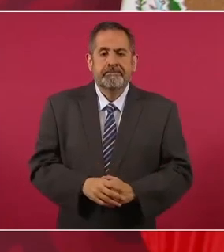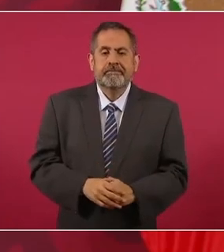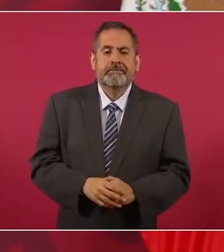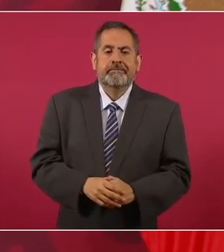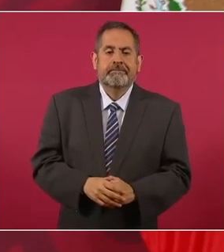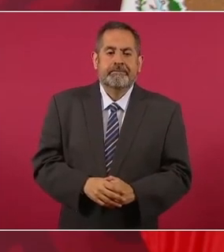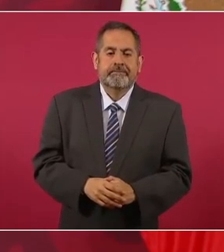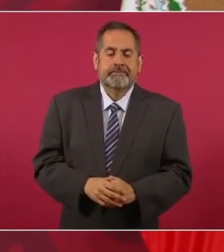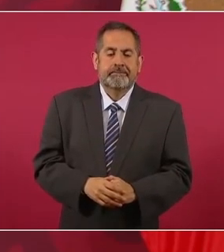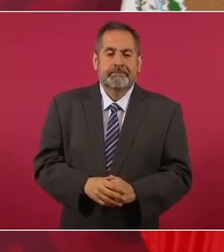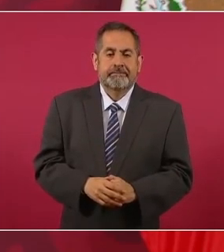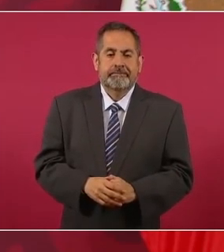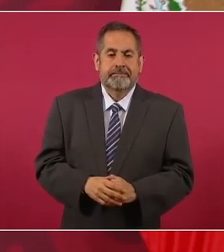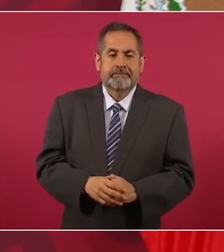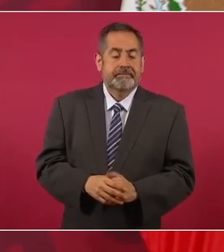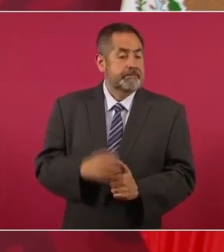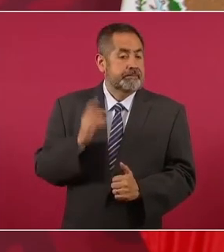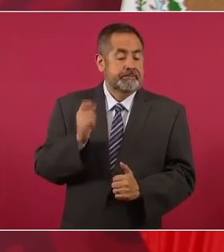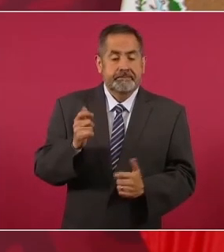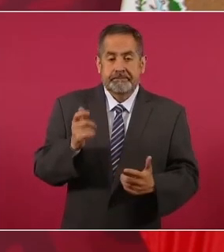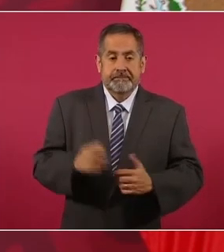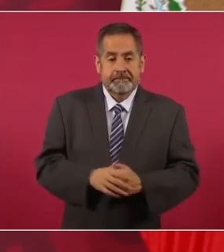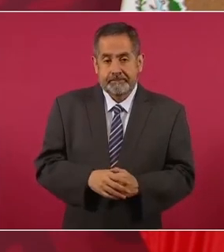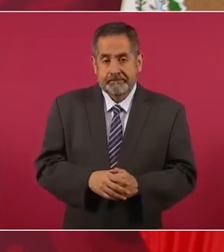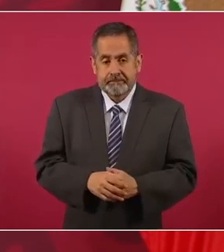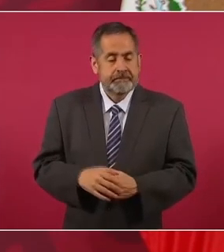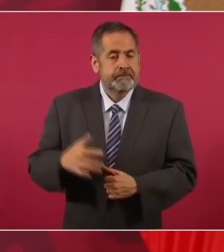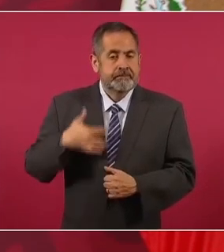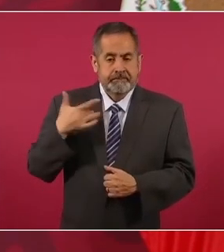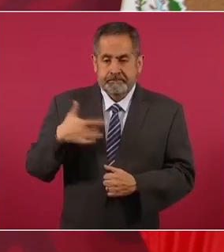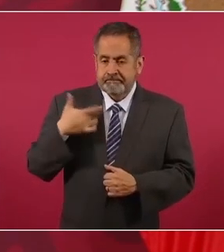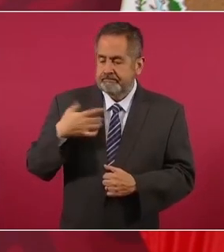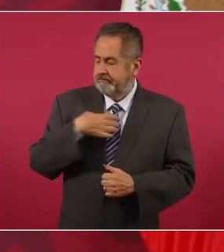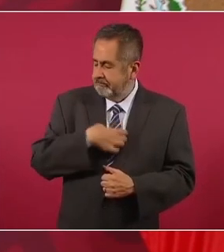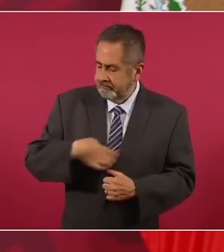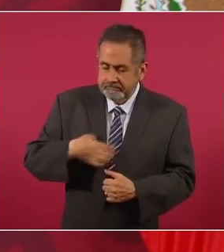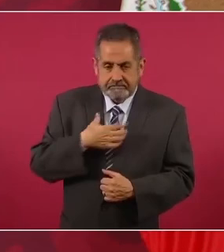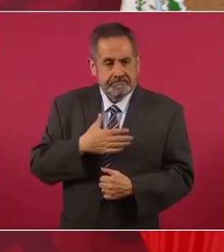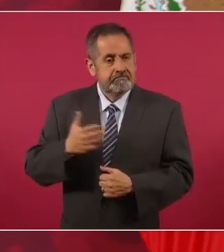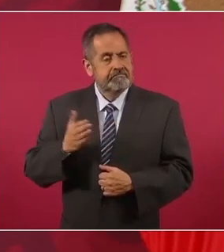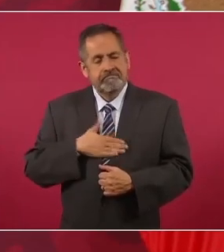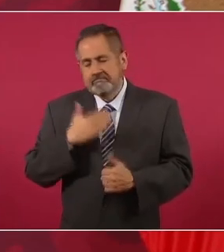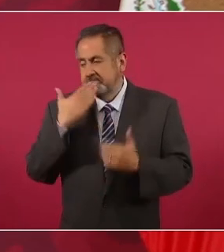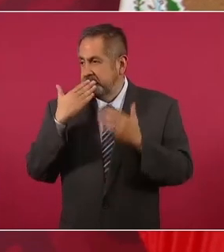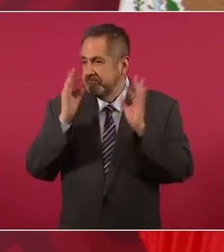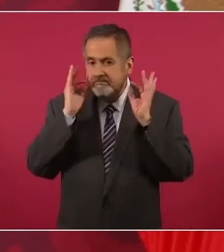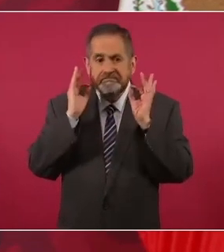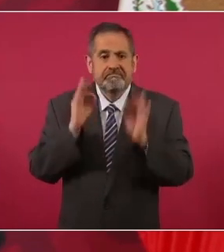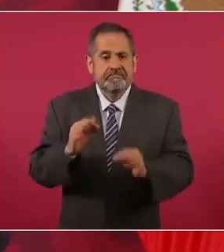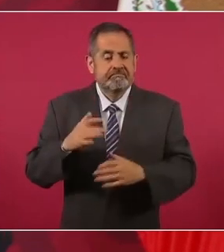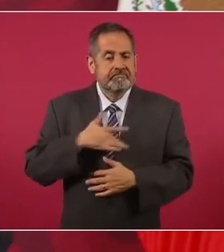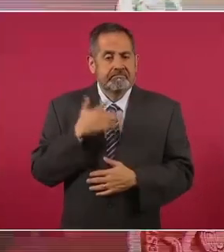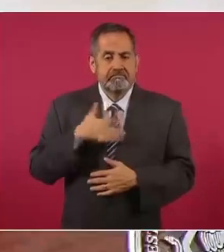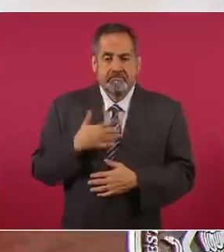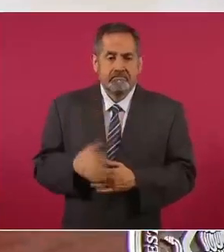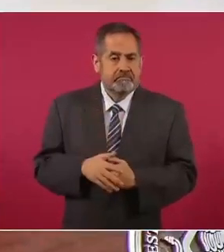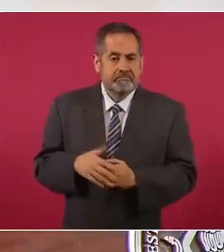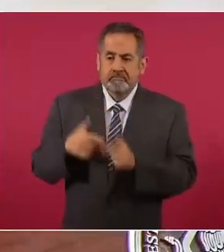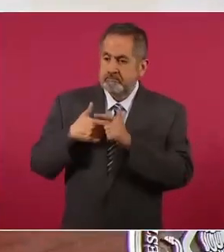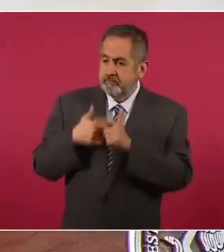Entonces, me siento muy contento, muy satisfecho y vamos